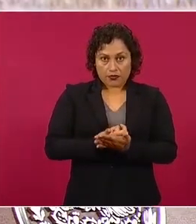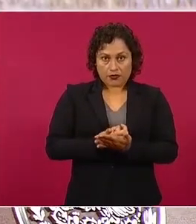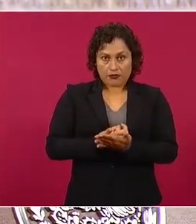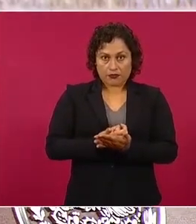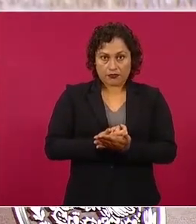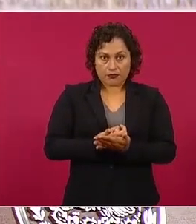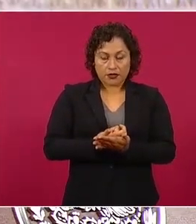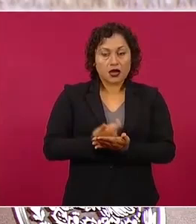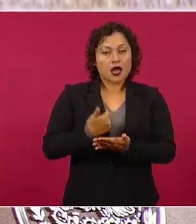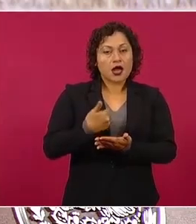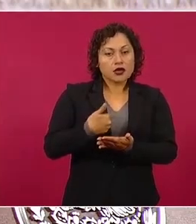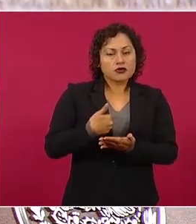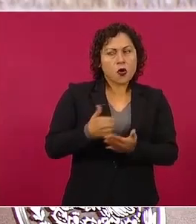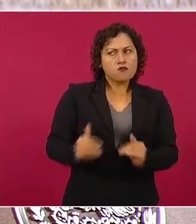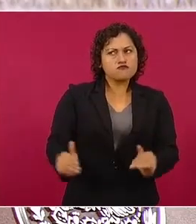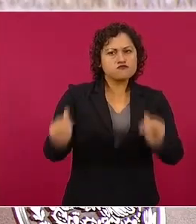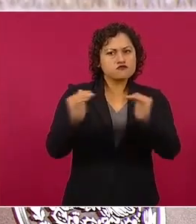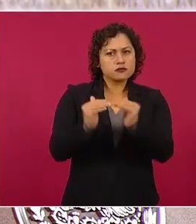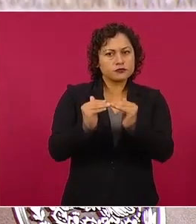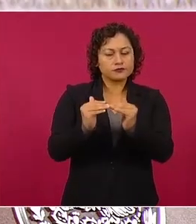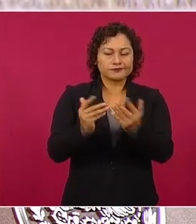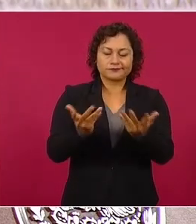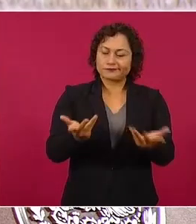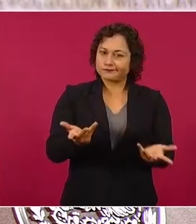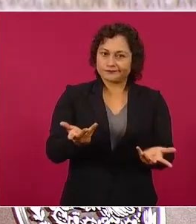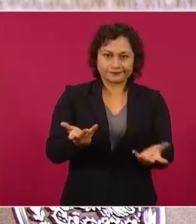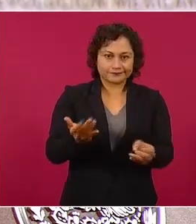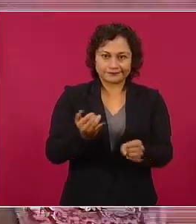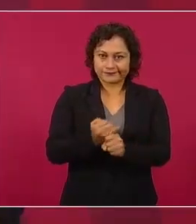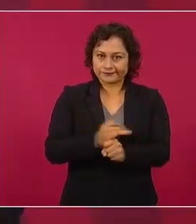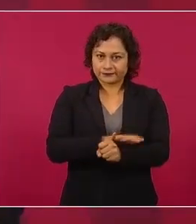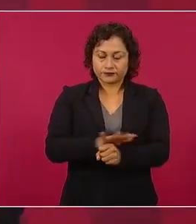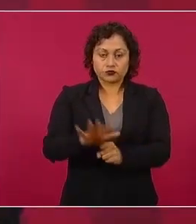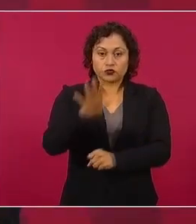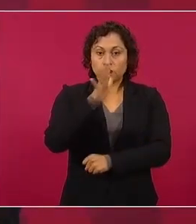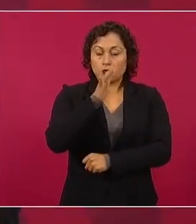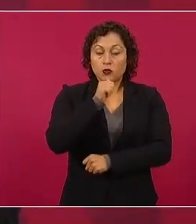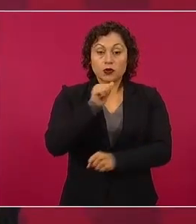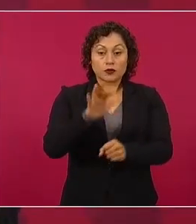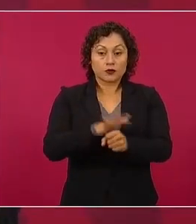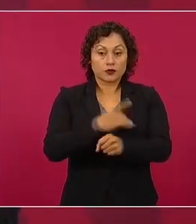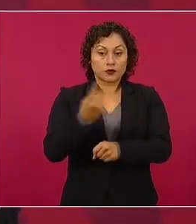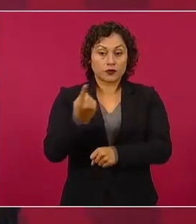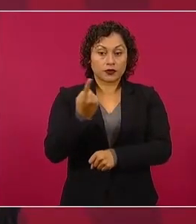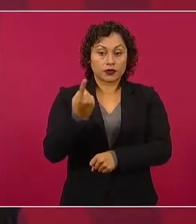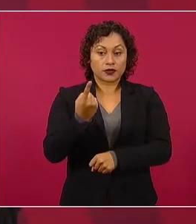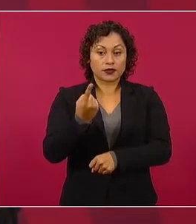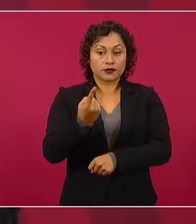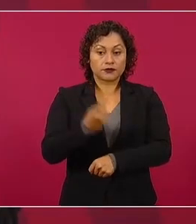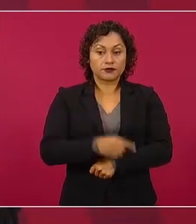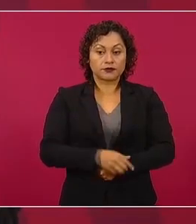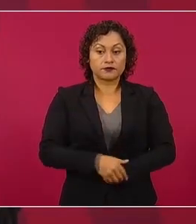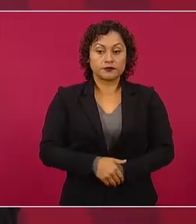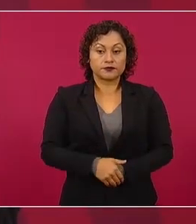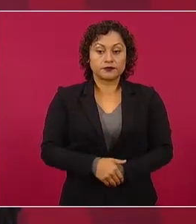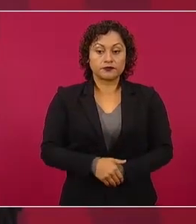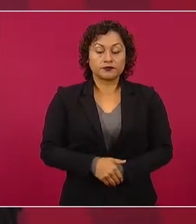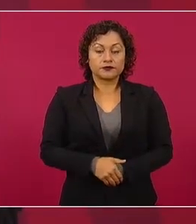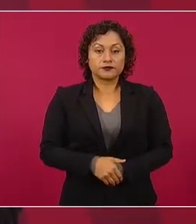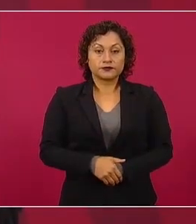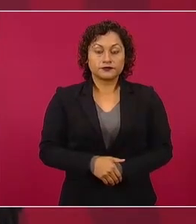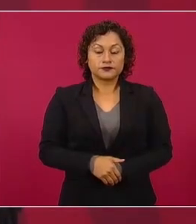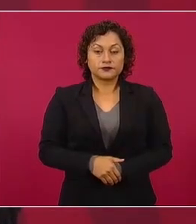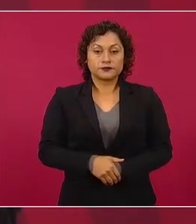costaría poder